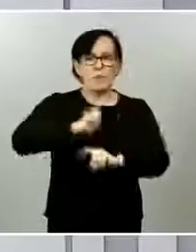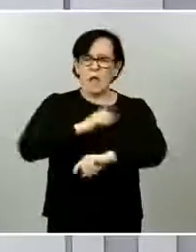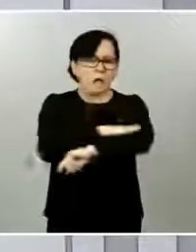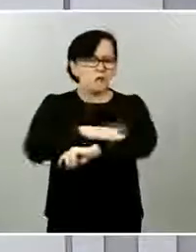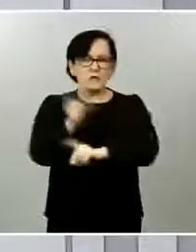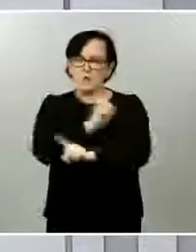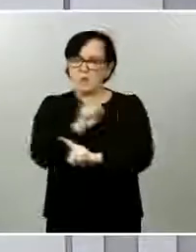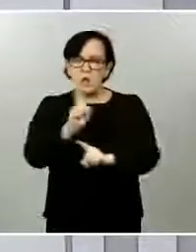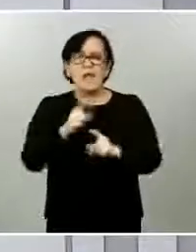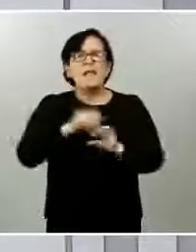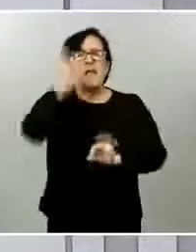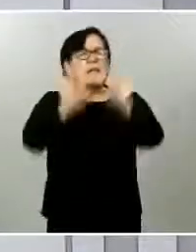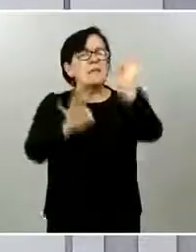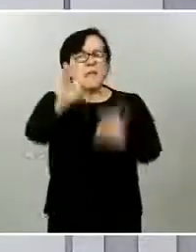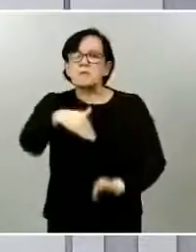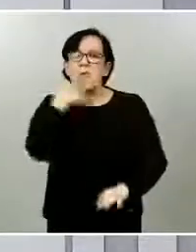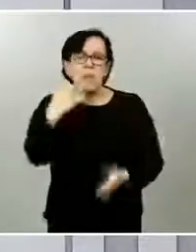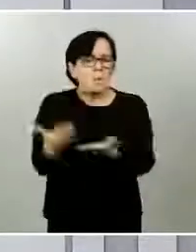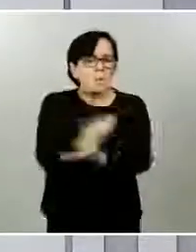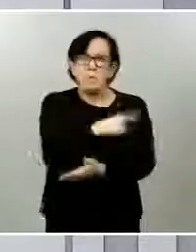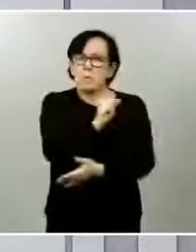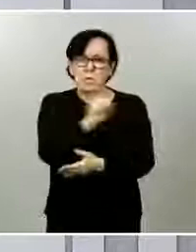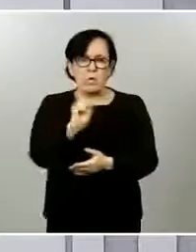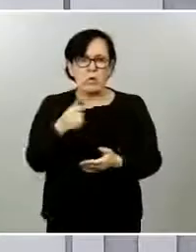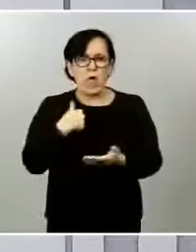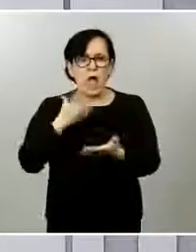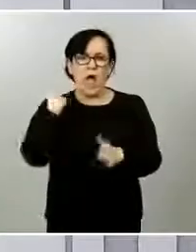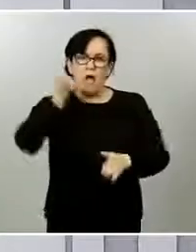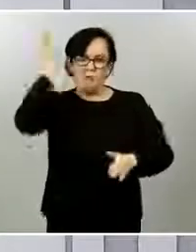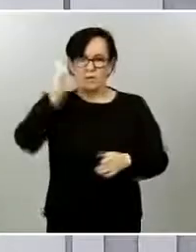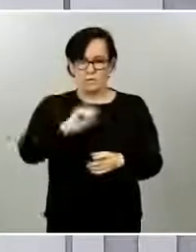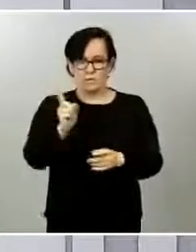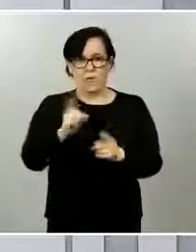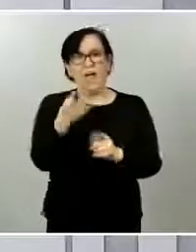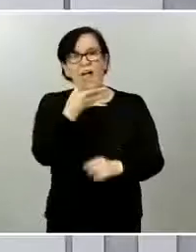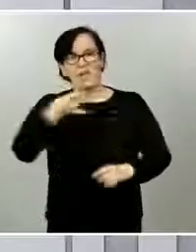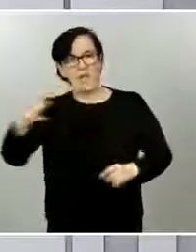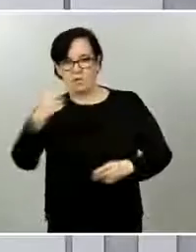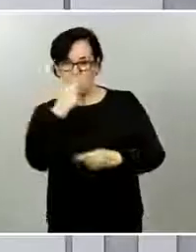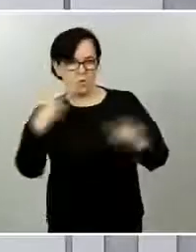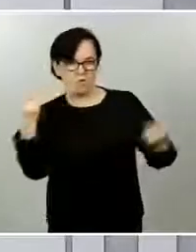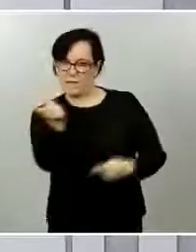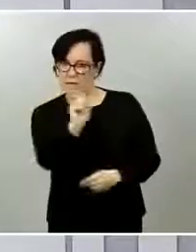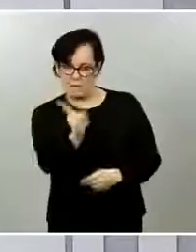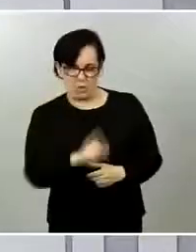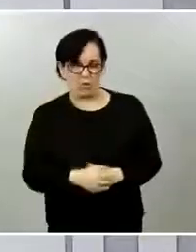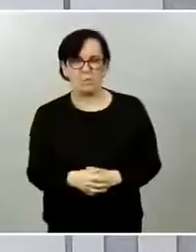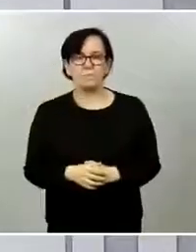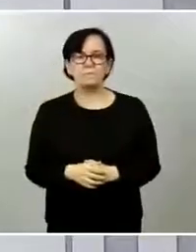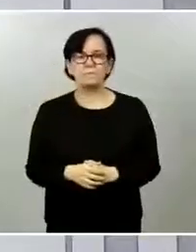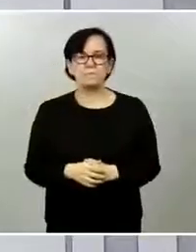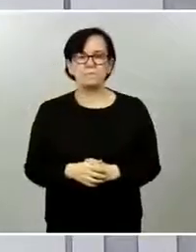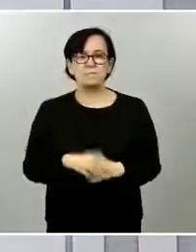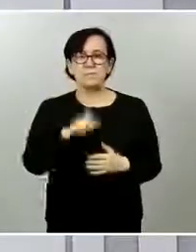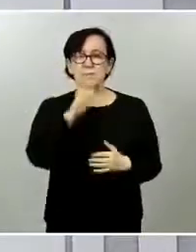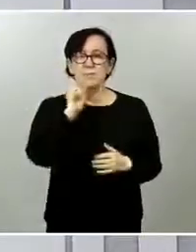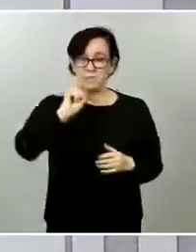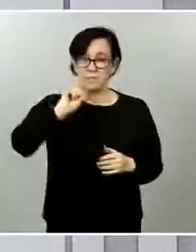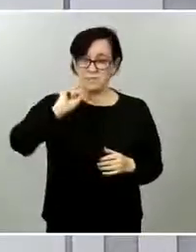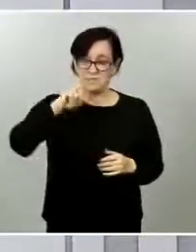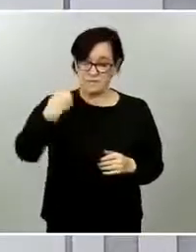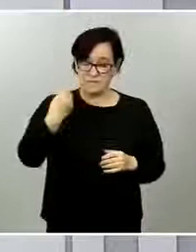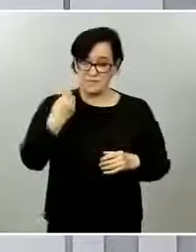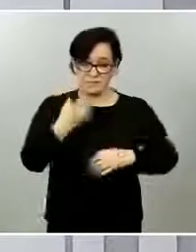Les recuerdo también que son recursos que el Estado dará a las comunidades y que no tienen que devolver, no van a generar